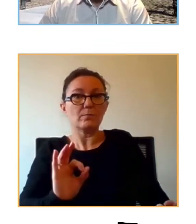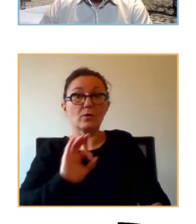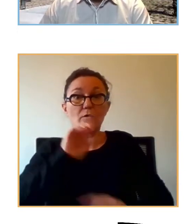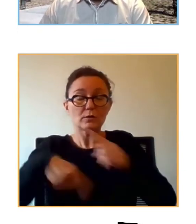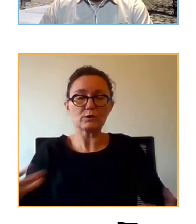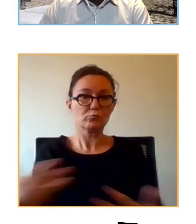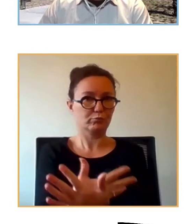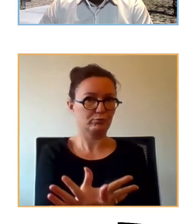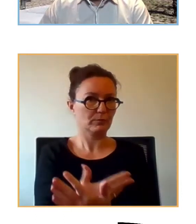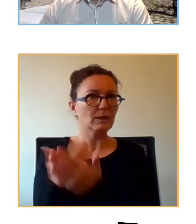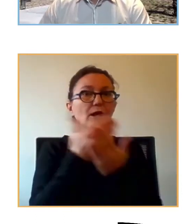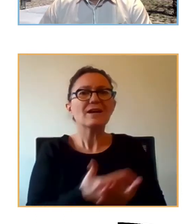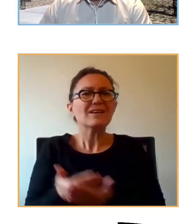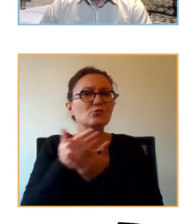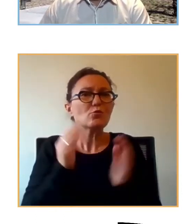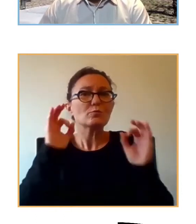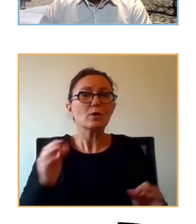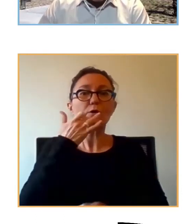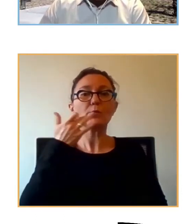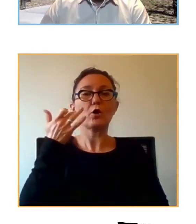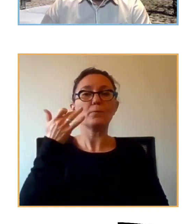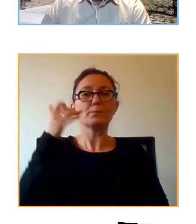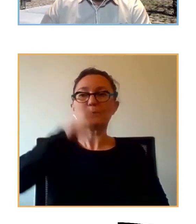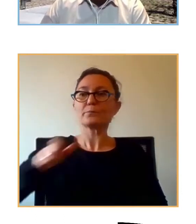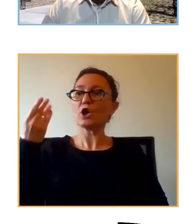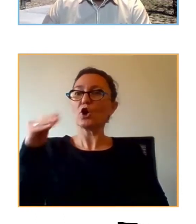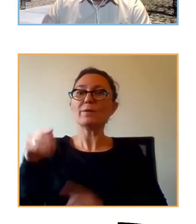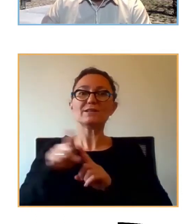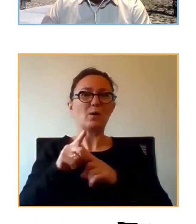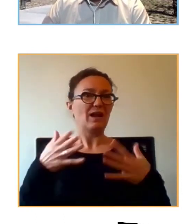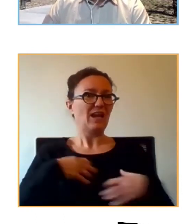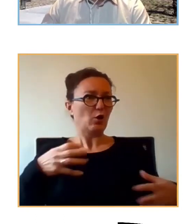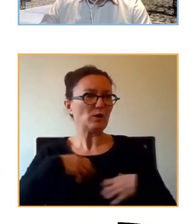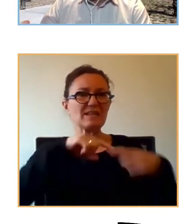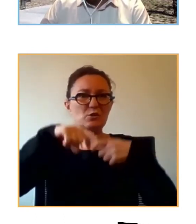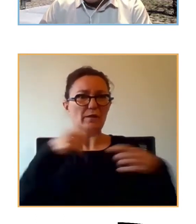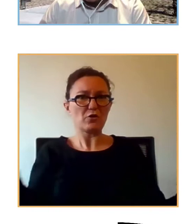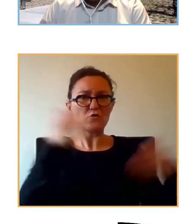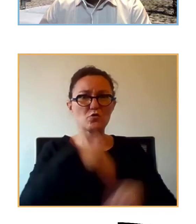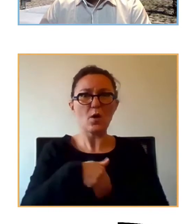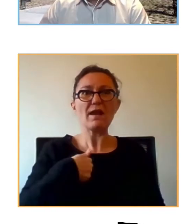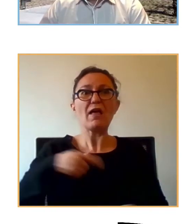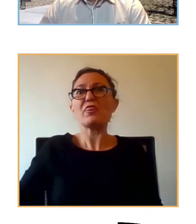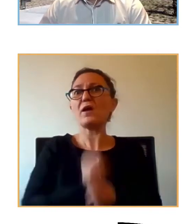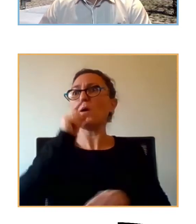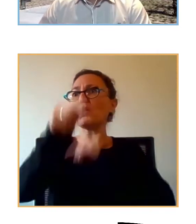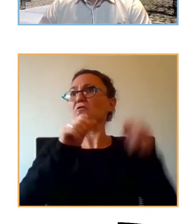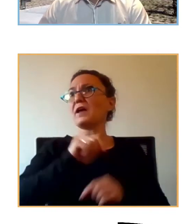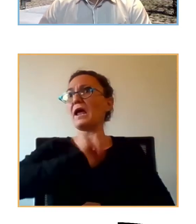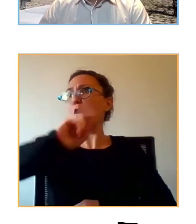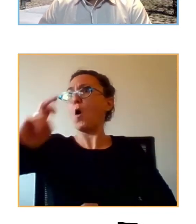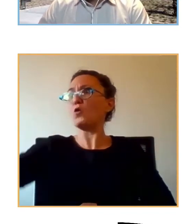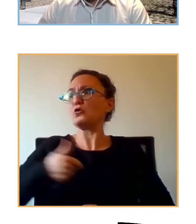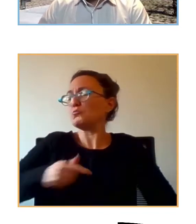que los jóvenes son malos ciudadanos no respetan son egoístas insolidarios no les importa contagiar a los demás o que ser